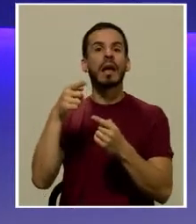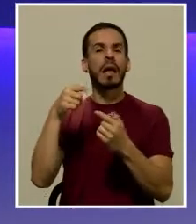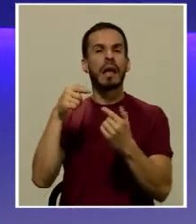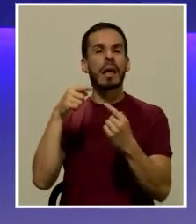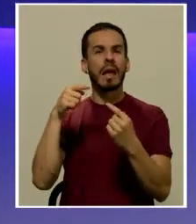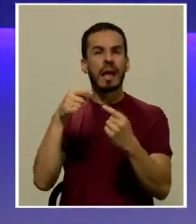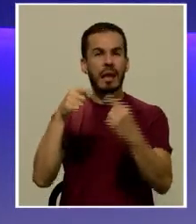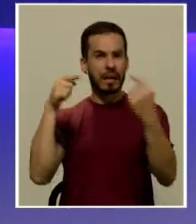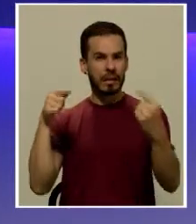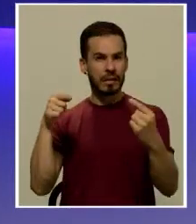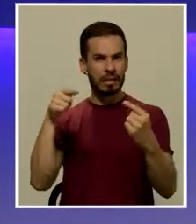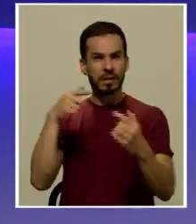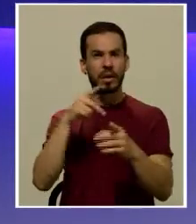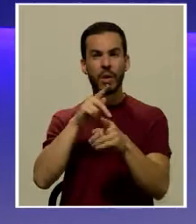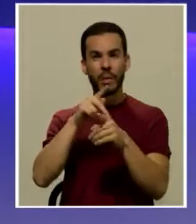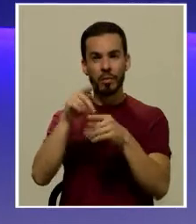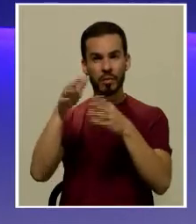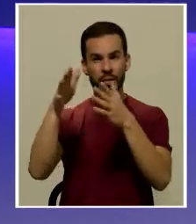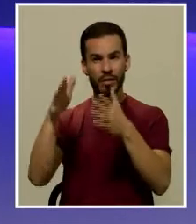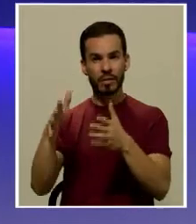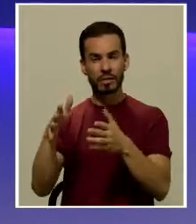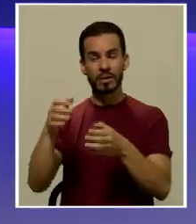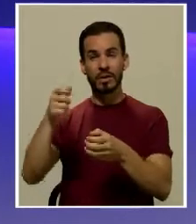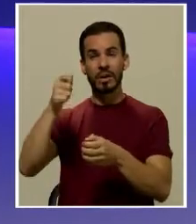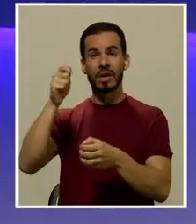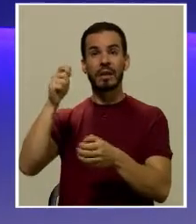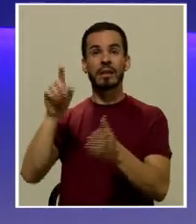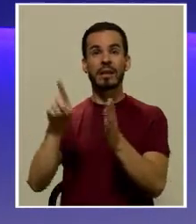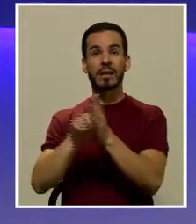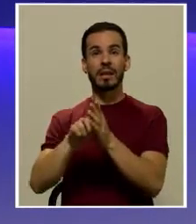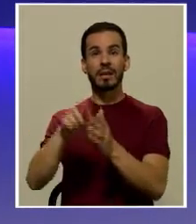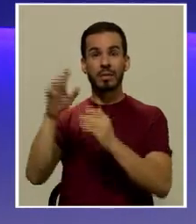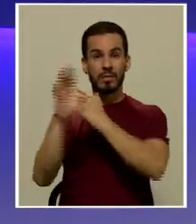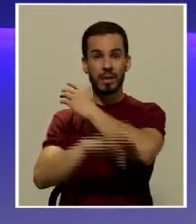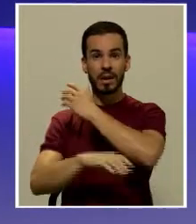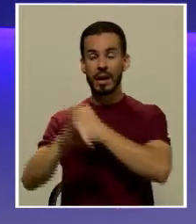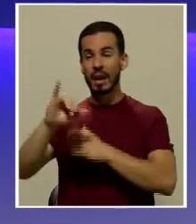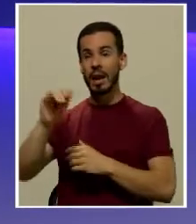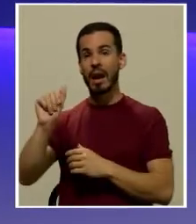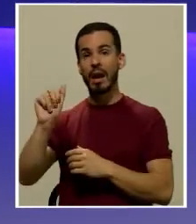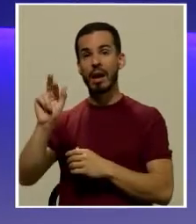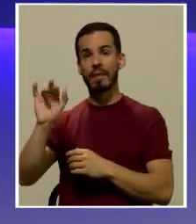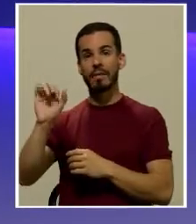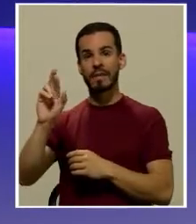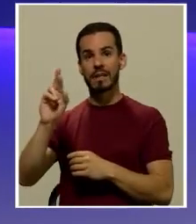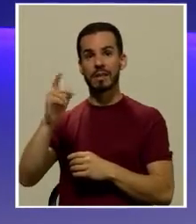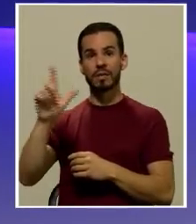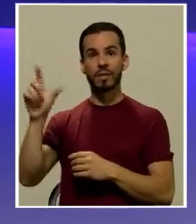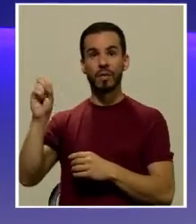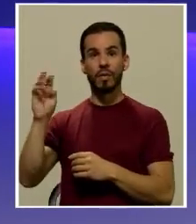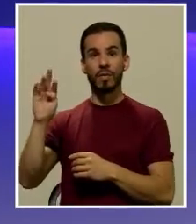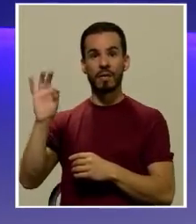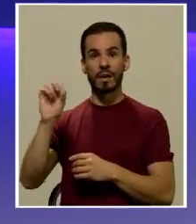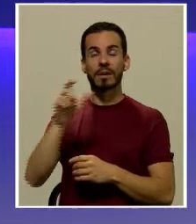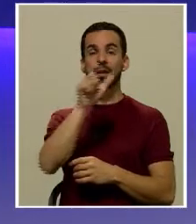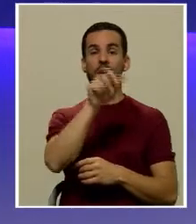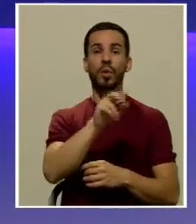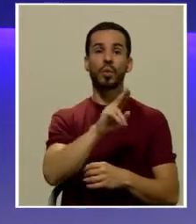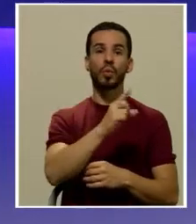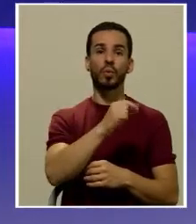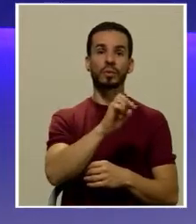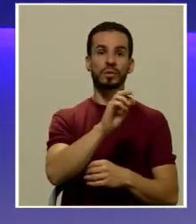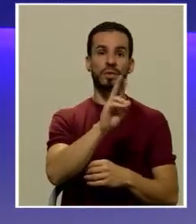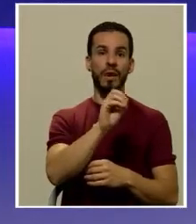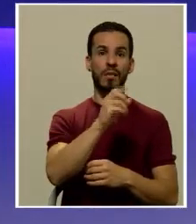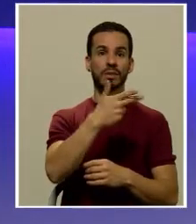Se trata de los profesores en Derecho Penal, Javier Llobet y Gustavo Chang, quienes abordan una